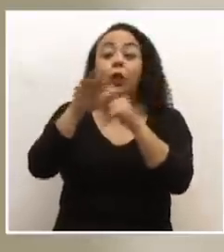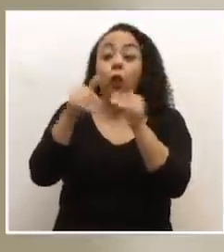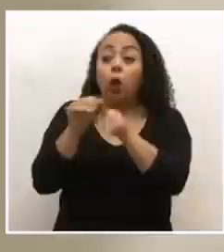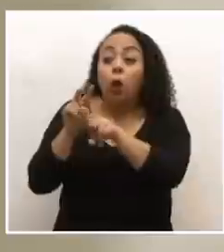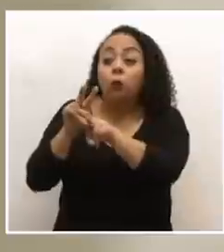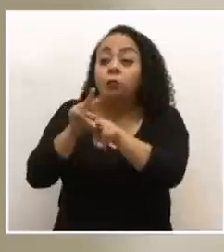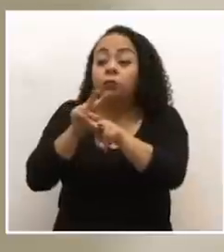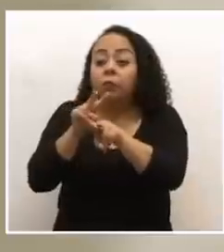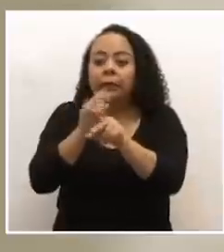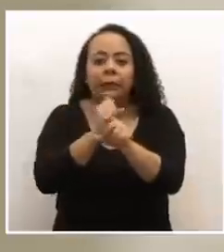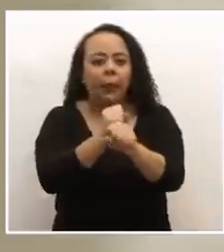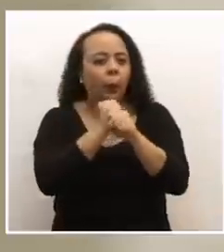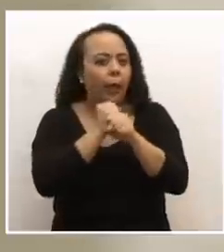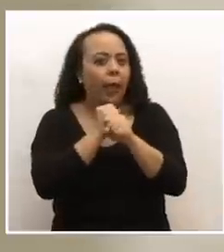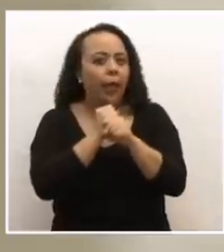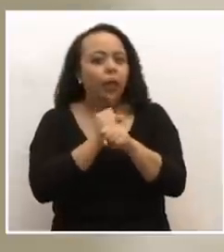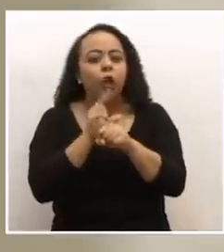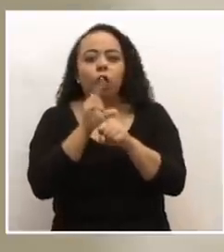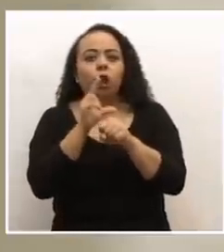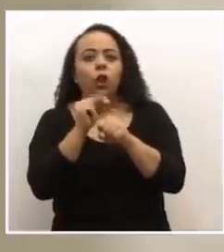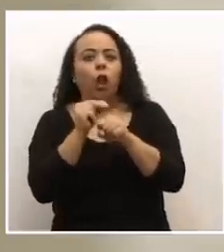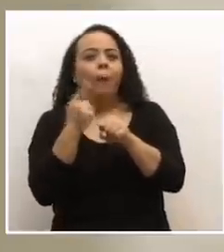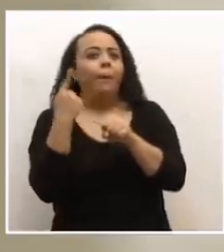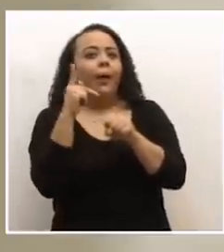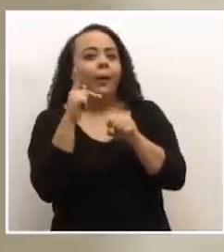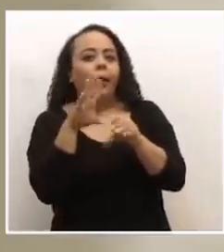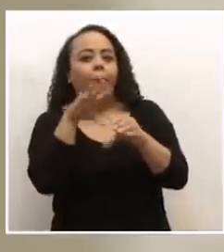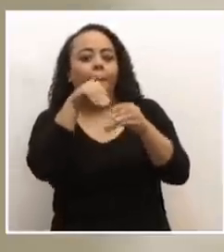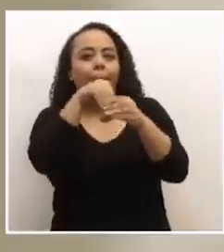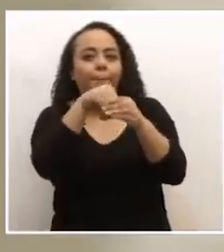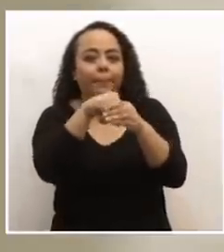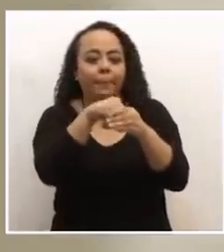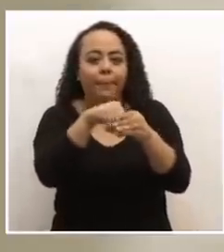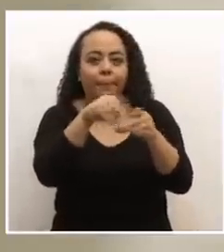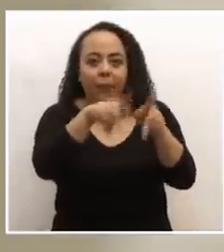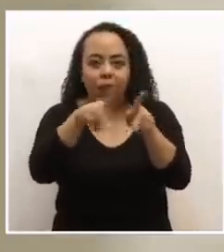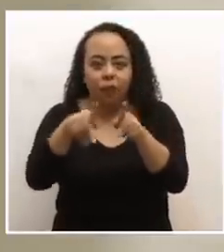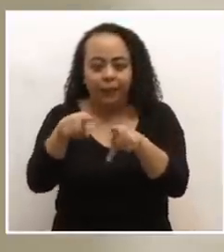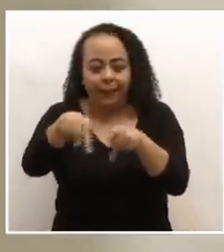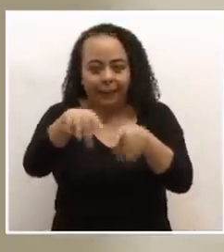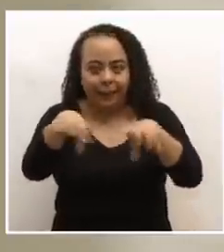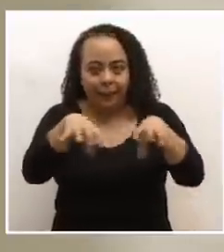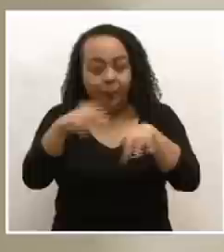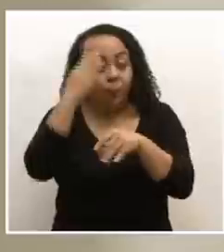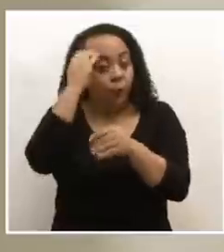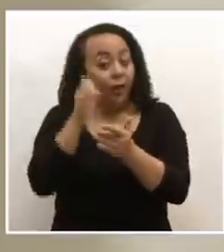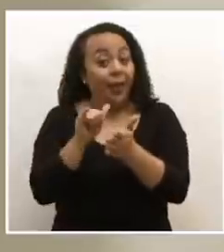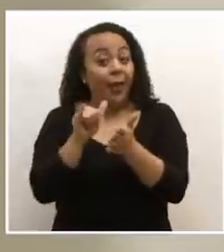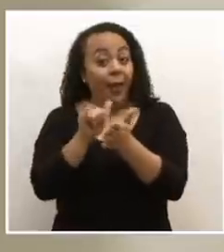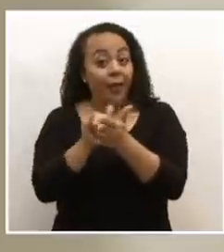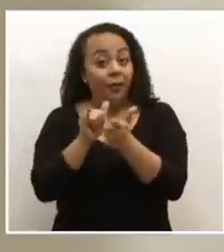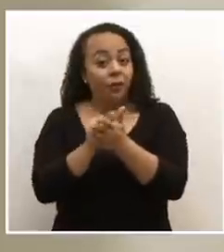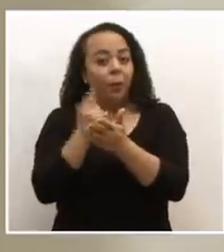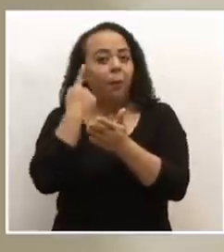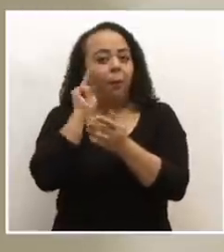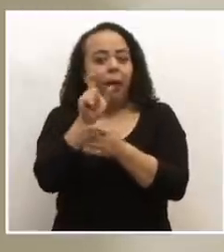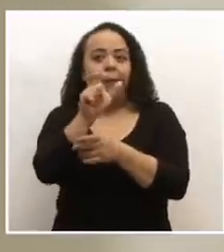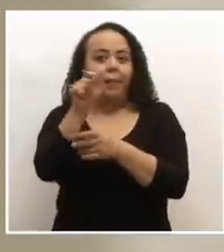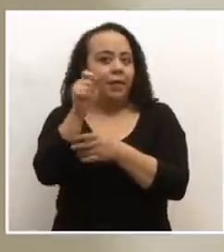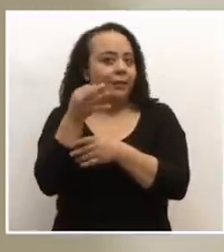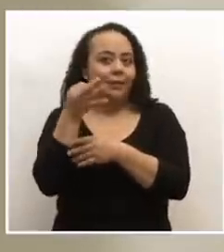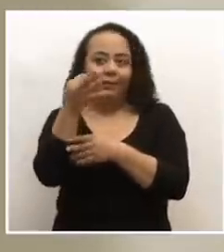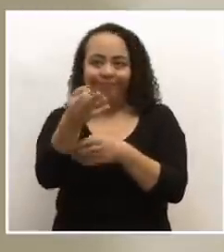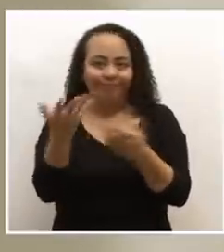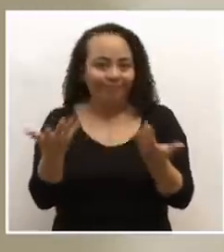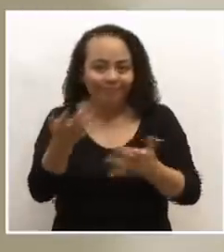seguridad, de no exponer a personas en medio de esa actividad, porque indicaba esto va para bastantes meses más. La